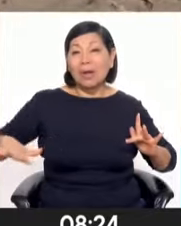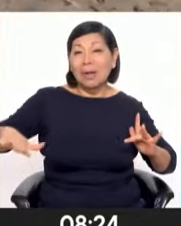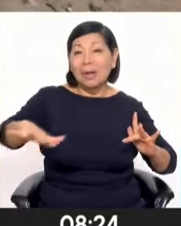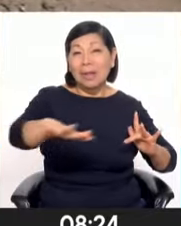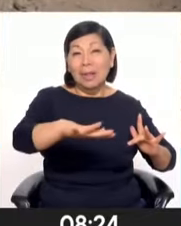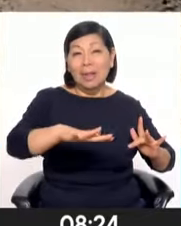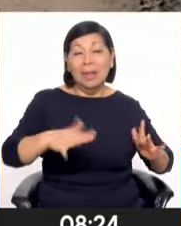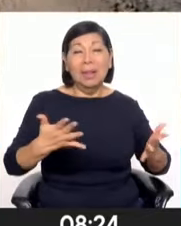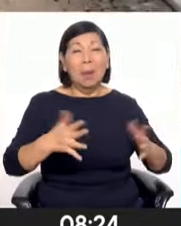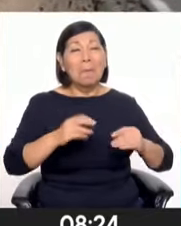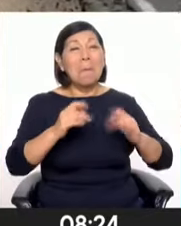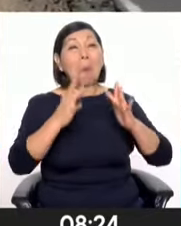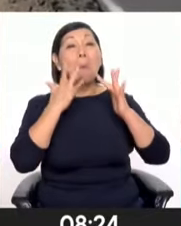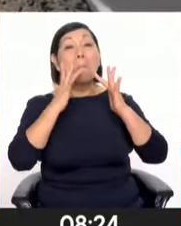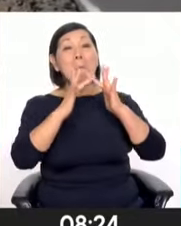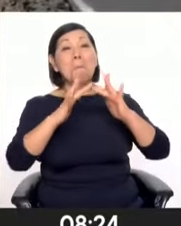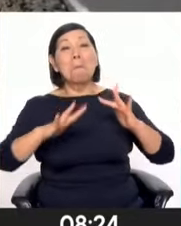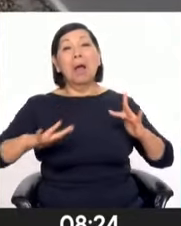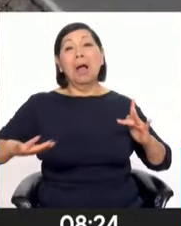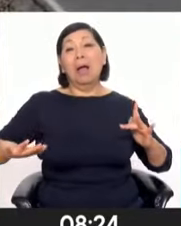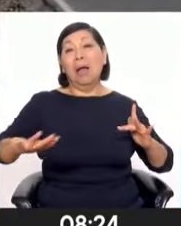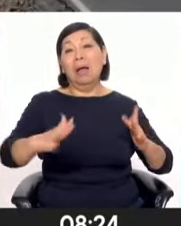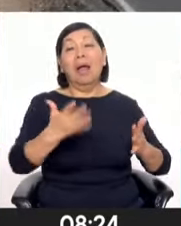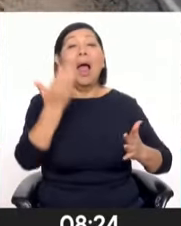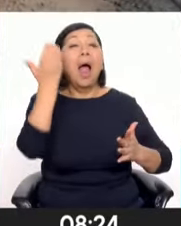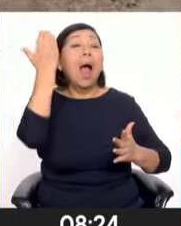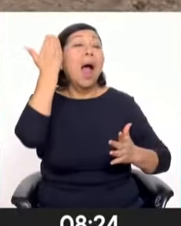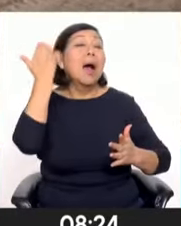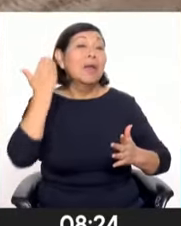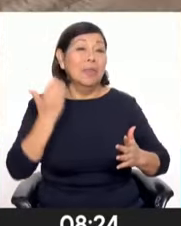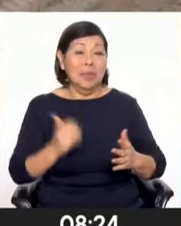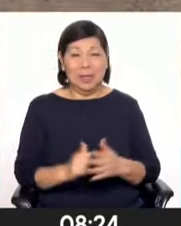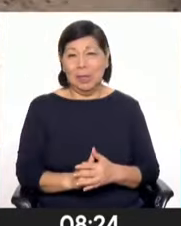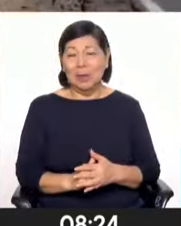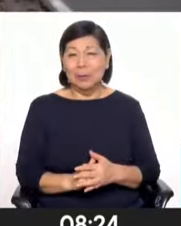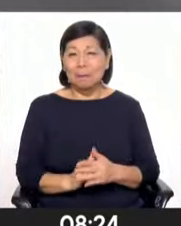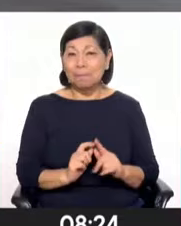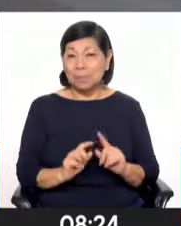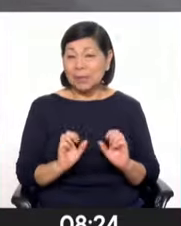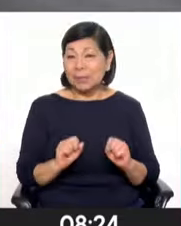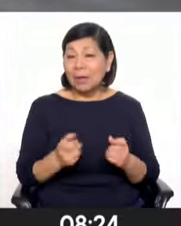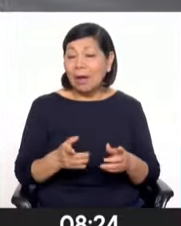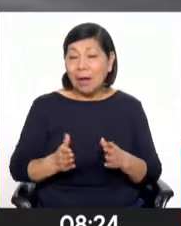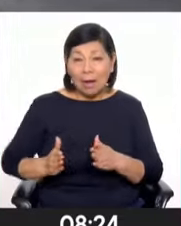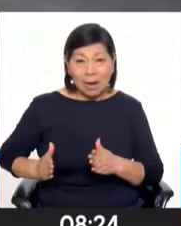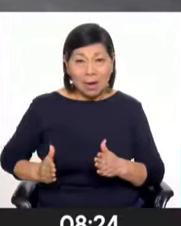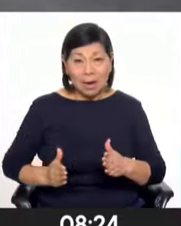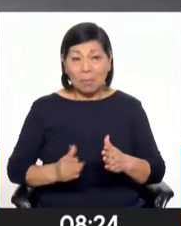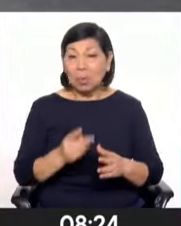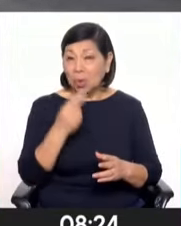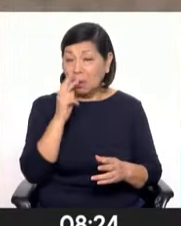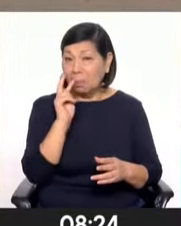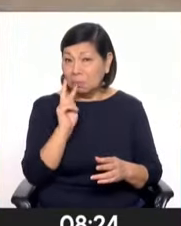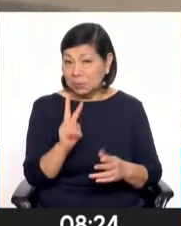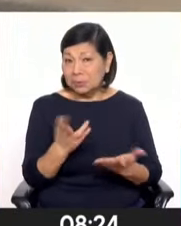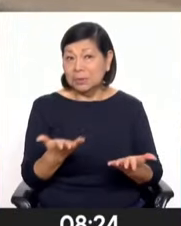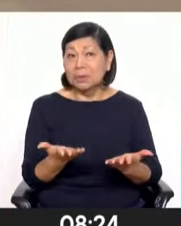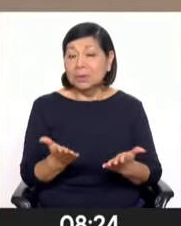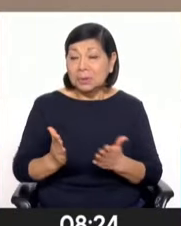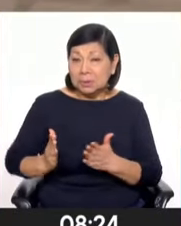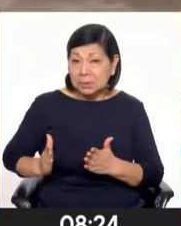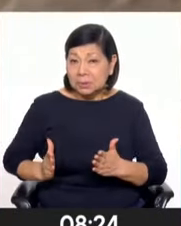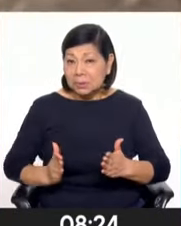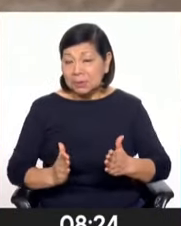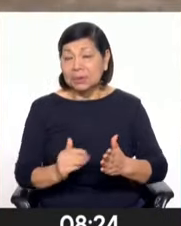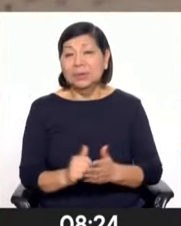donde hay restos arqueológicos y paleontológicos, y los caminos. Usted puede encontrar caminos